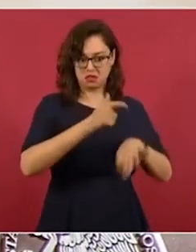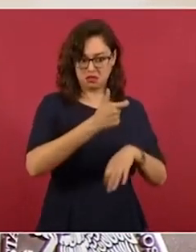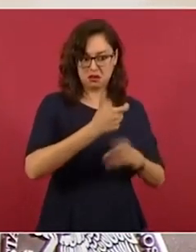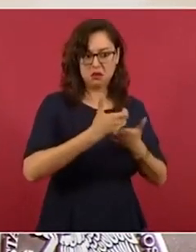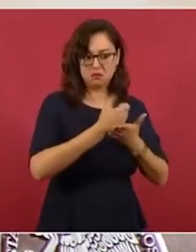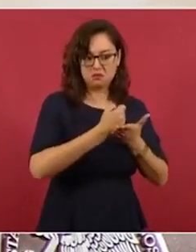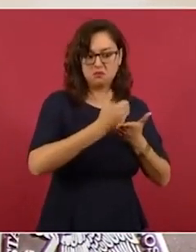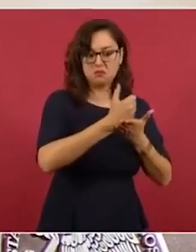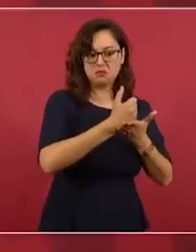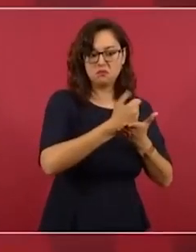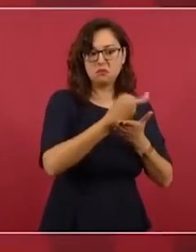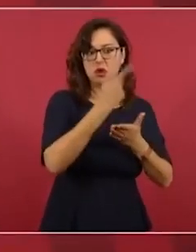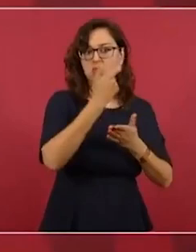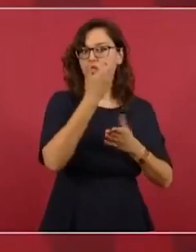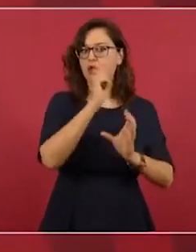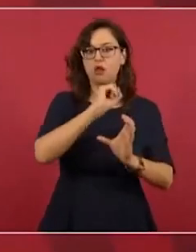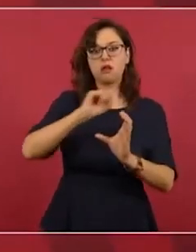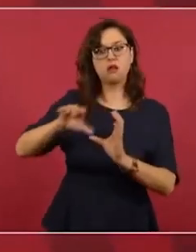¿qué es eso?